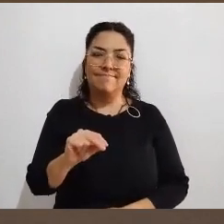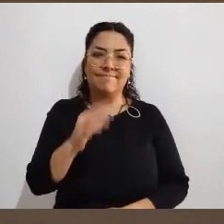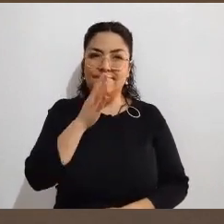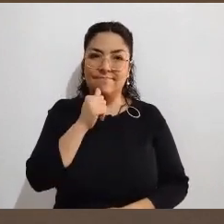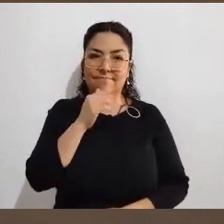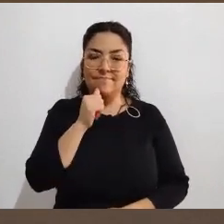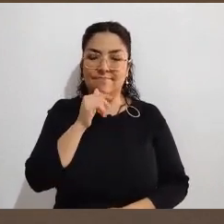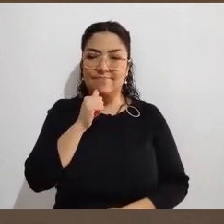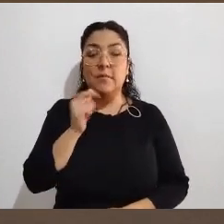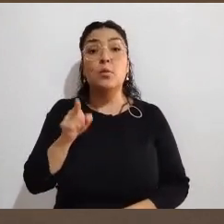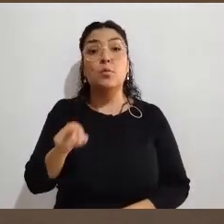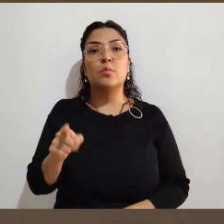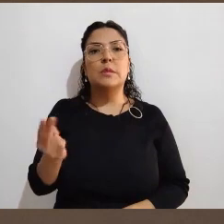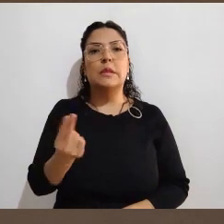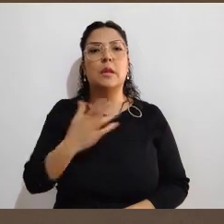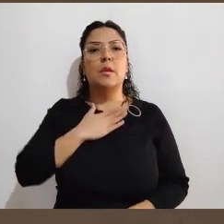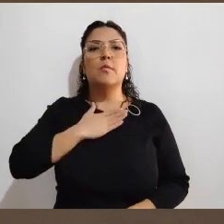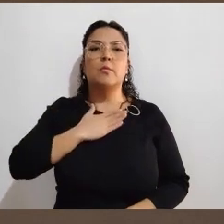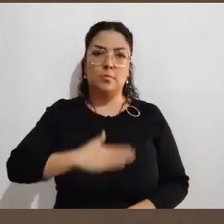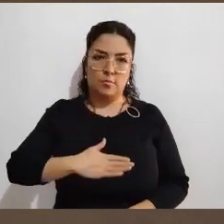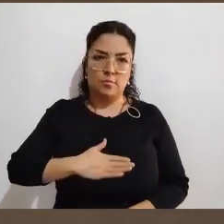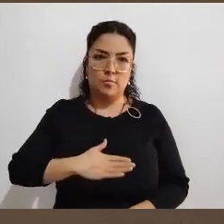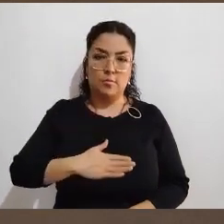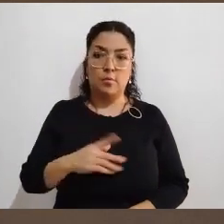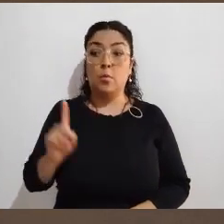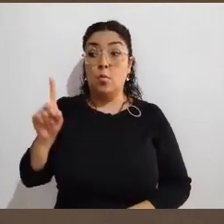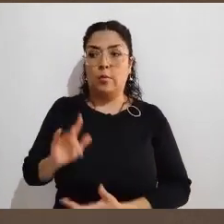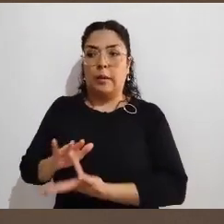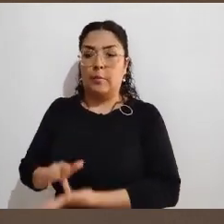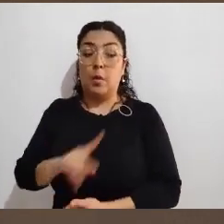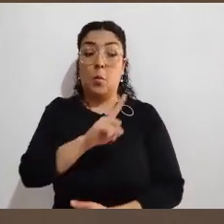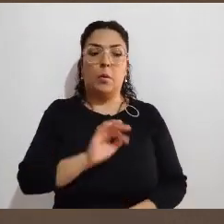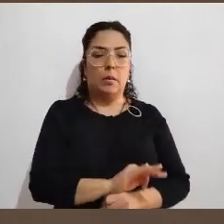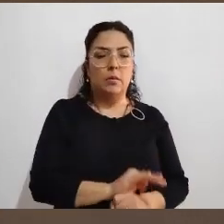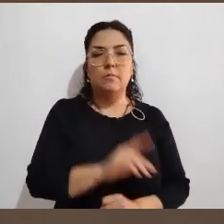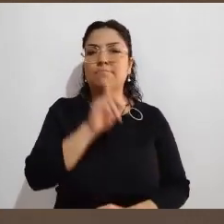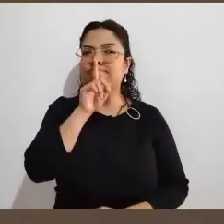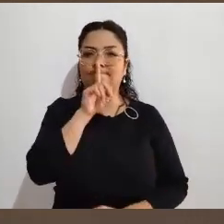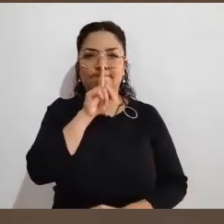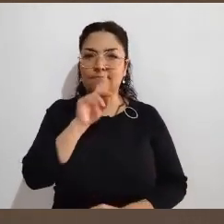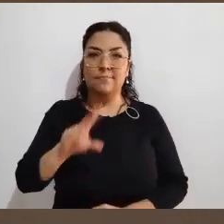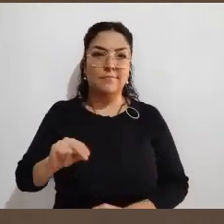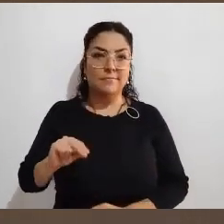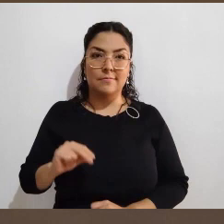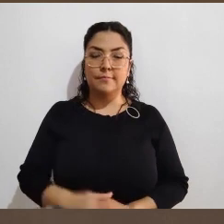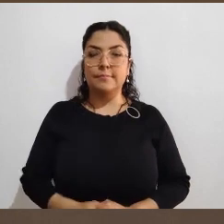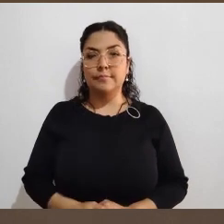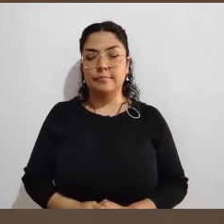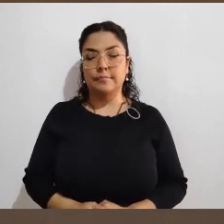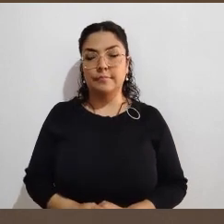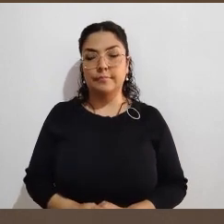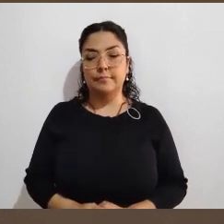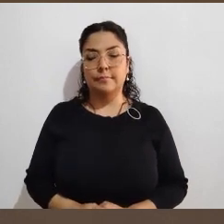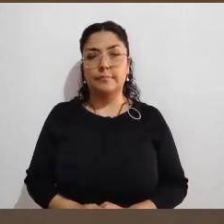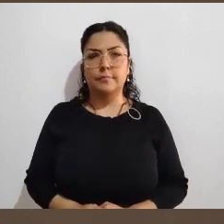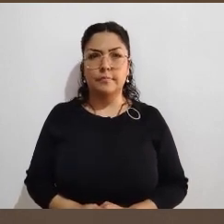ante una situación, no influir, no suplantar, no manifestarse. Decía una persona en